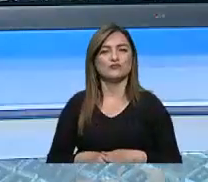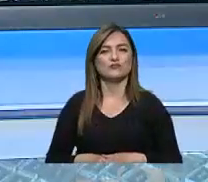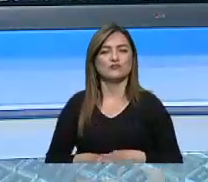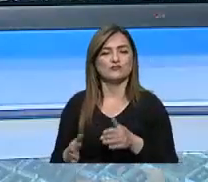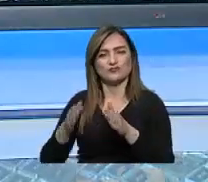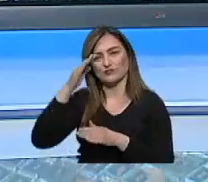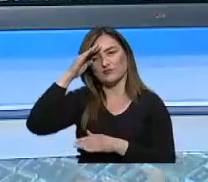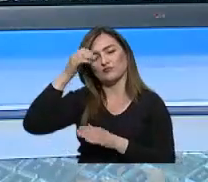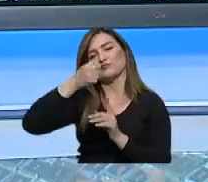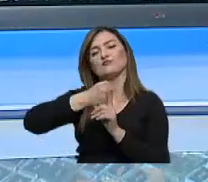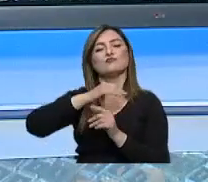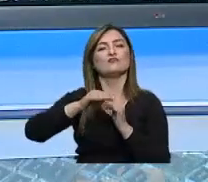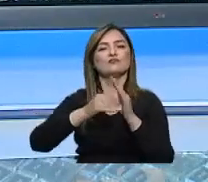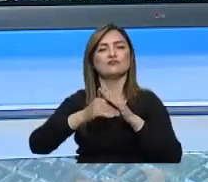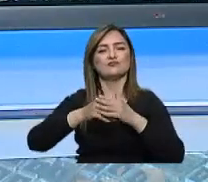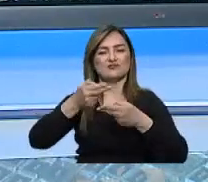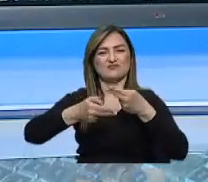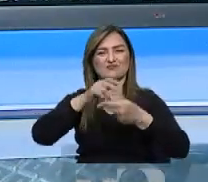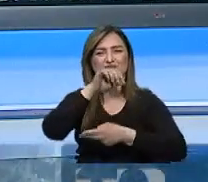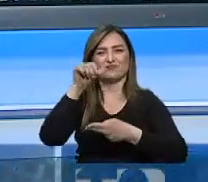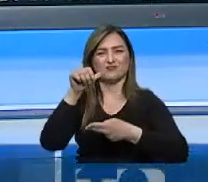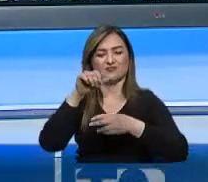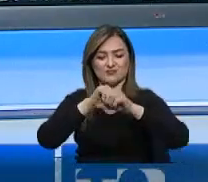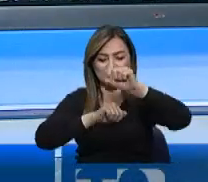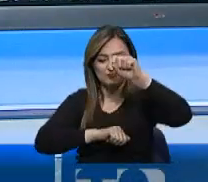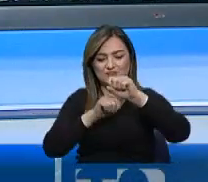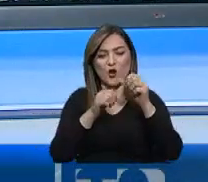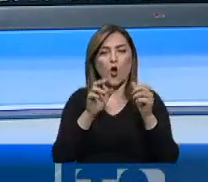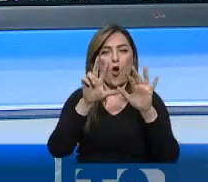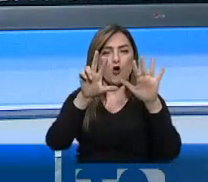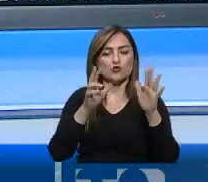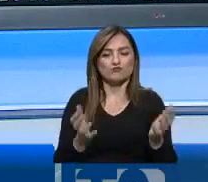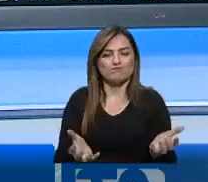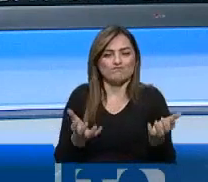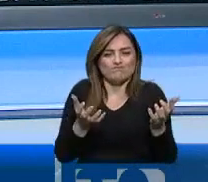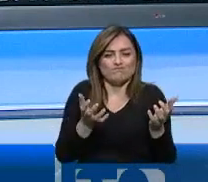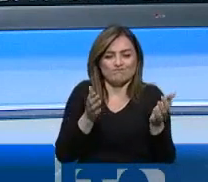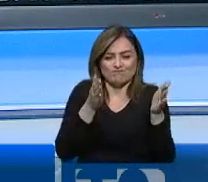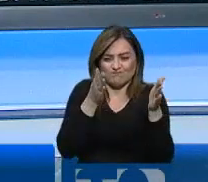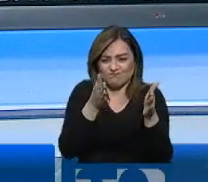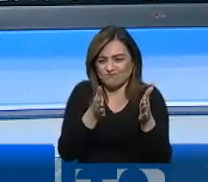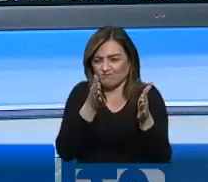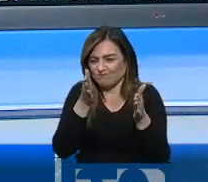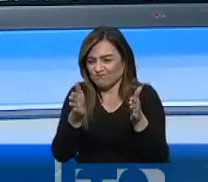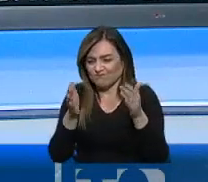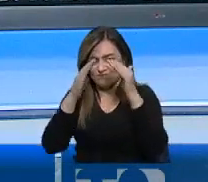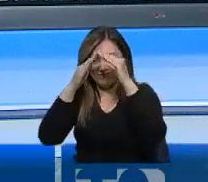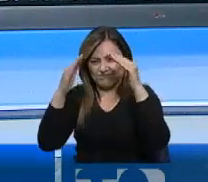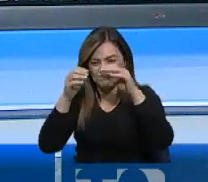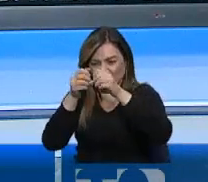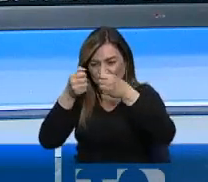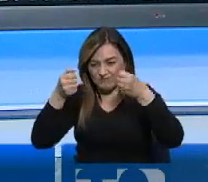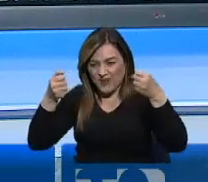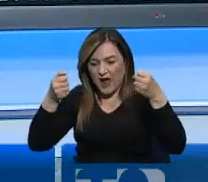La policía antinarcóticos decomisó ocho toneladas de droga en diferentes allanamientos en la provincia del Guayas. Con la droga se pretendía